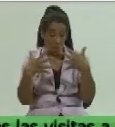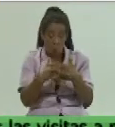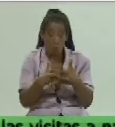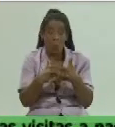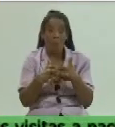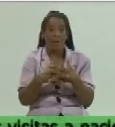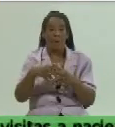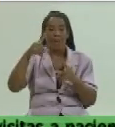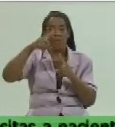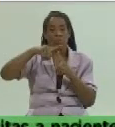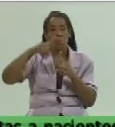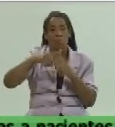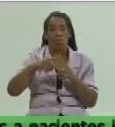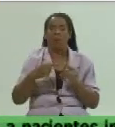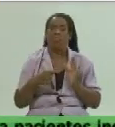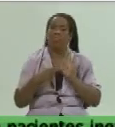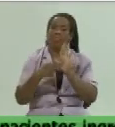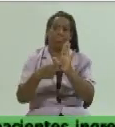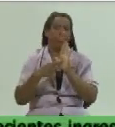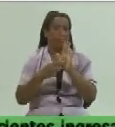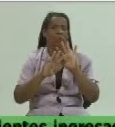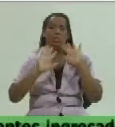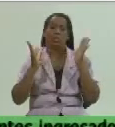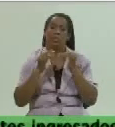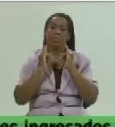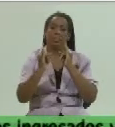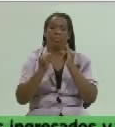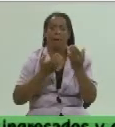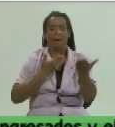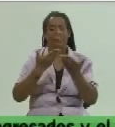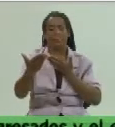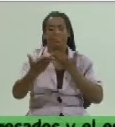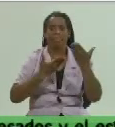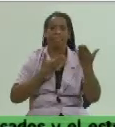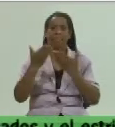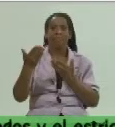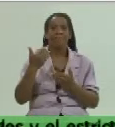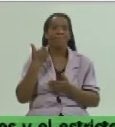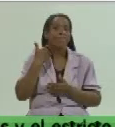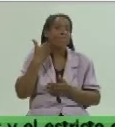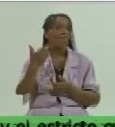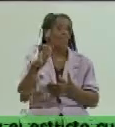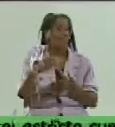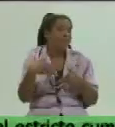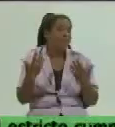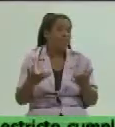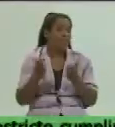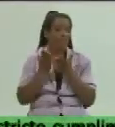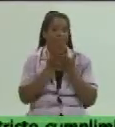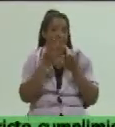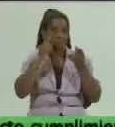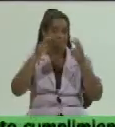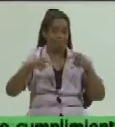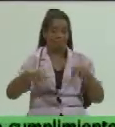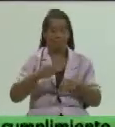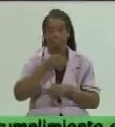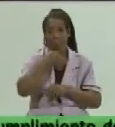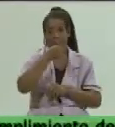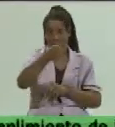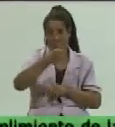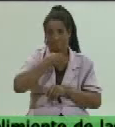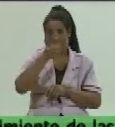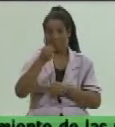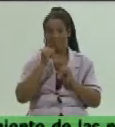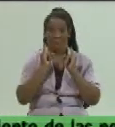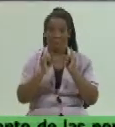brindándole toda la información necesaria para retroalimentarse de los pronósticos que le arrojan sus estudios. Orlando Cruz, Sistema Informativo